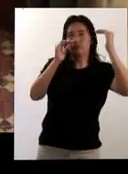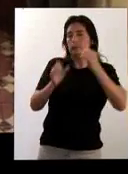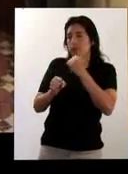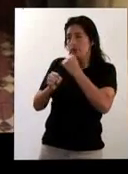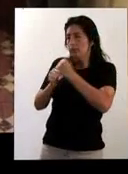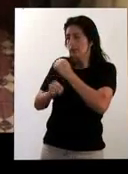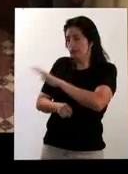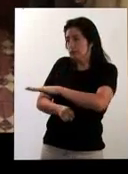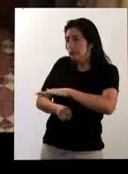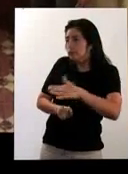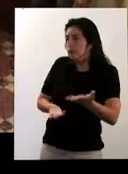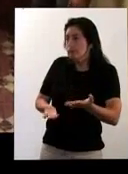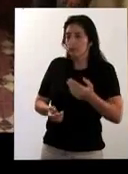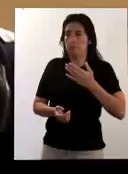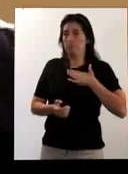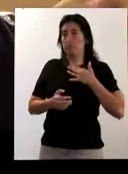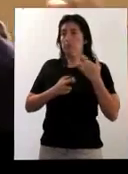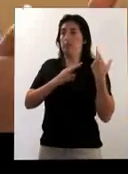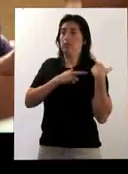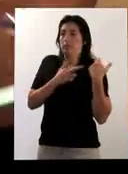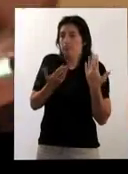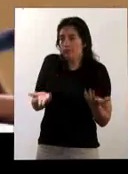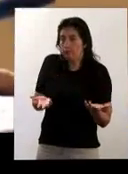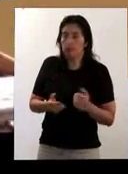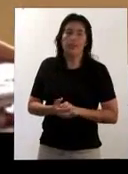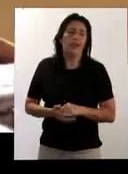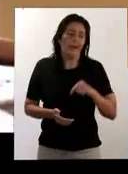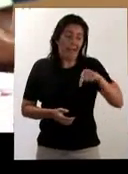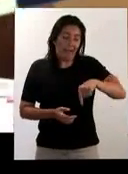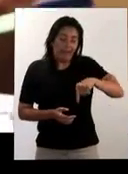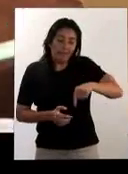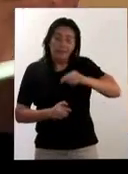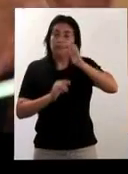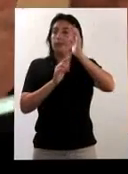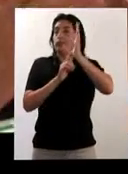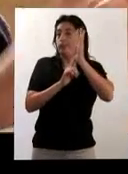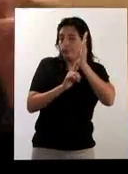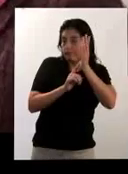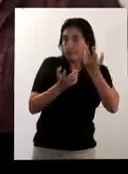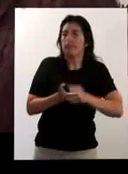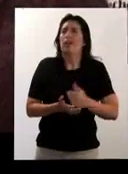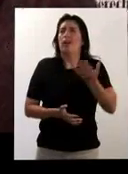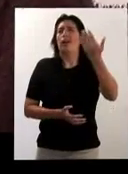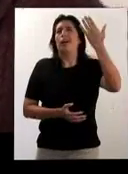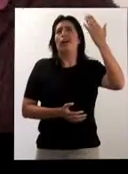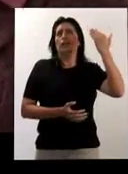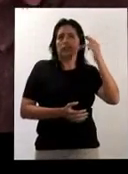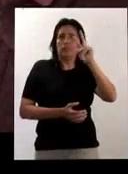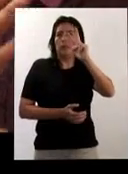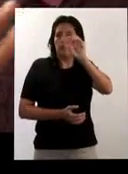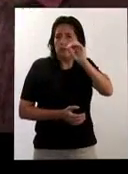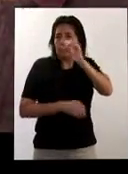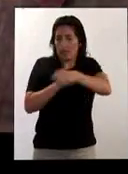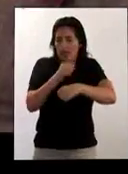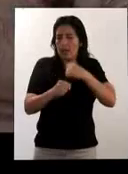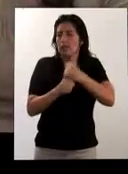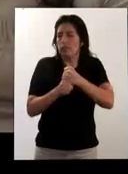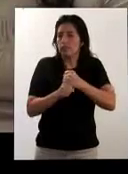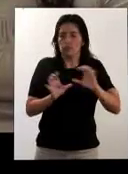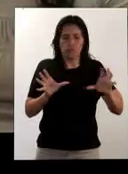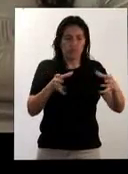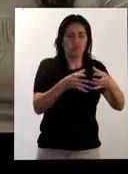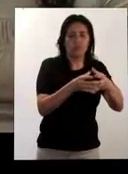trabajar con los niños, esa es mi responsabilidad. El programa Señales trabaja hace más de 20 años con la comunidad sorda